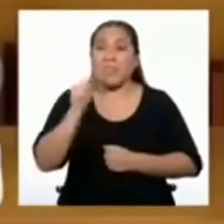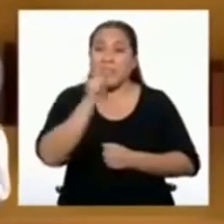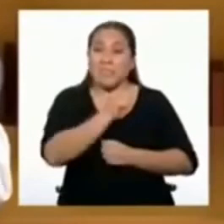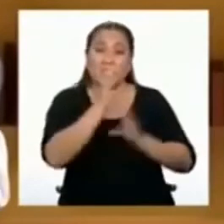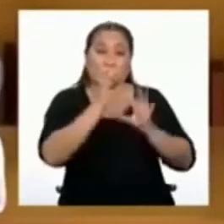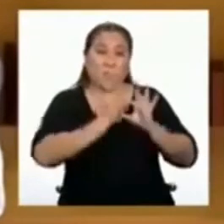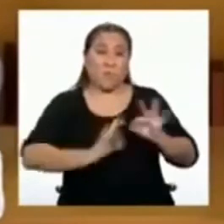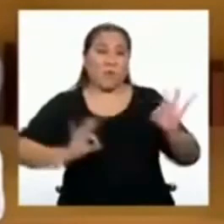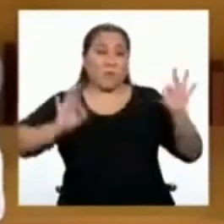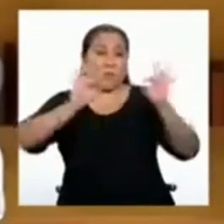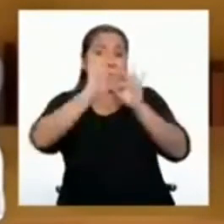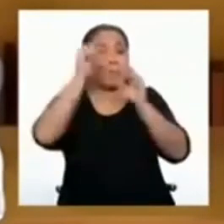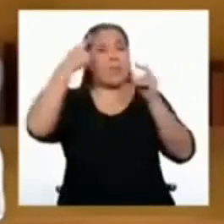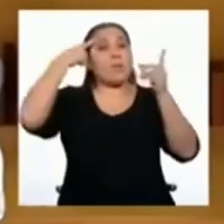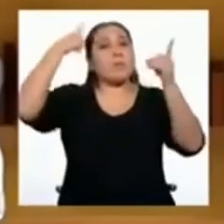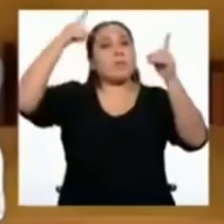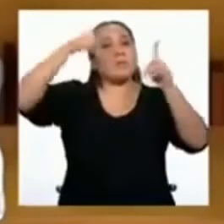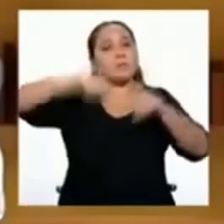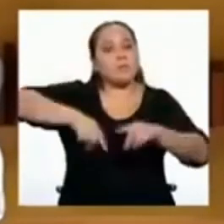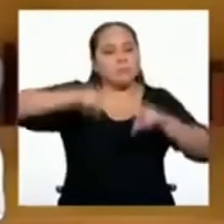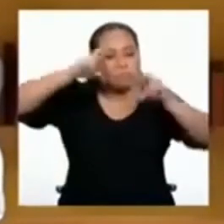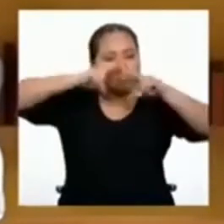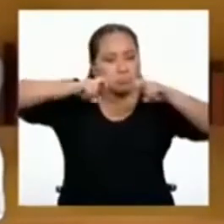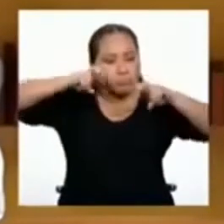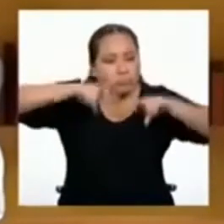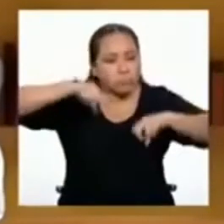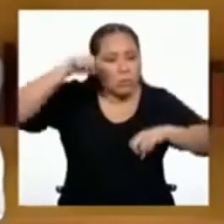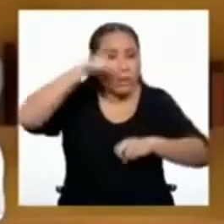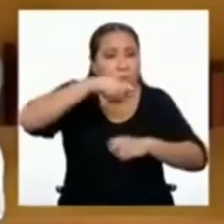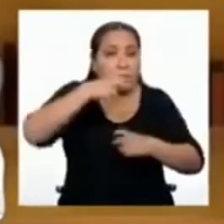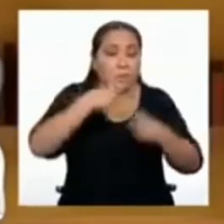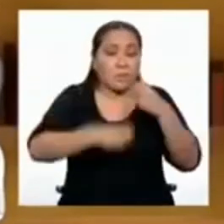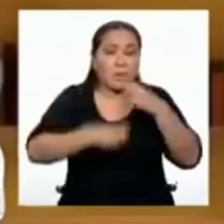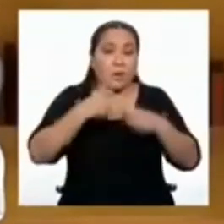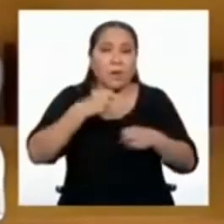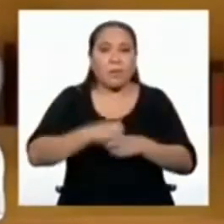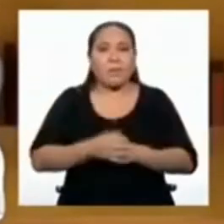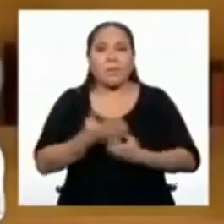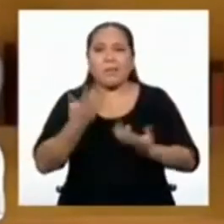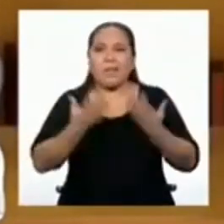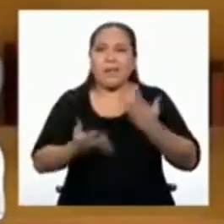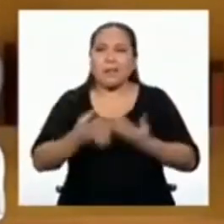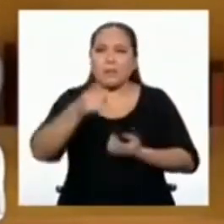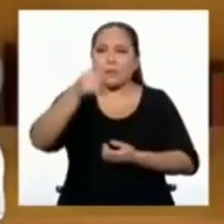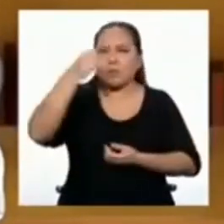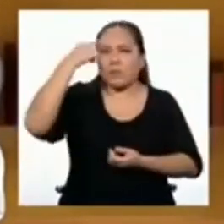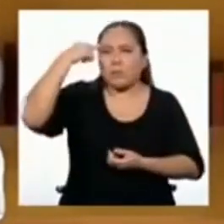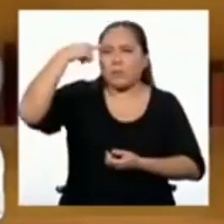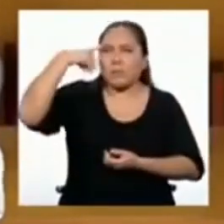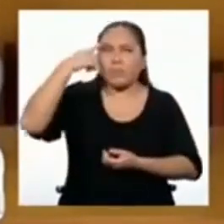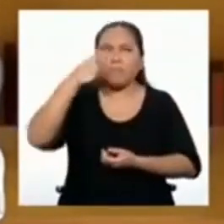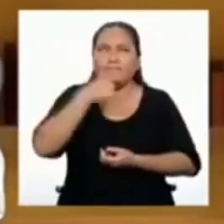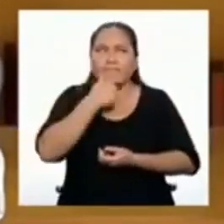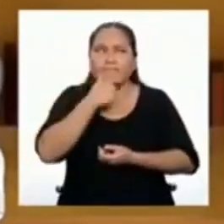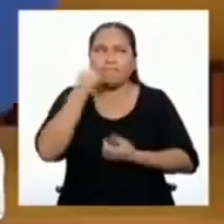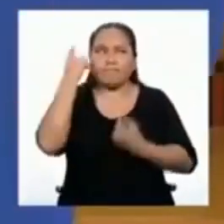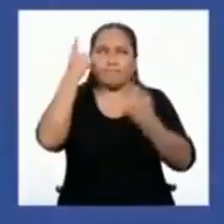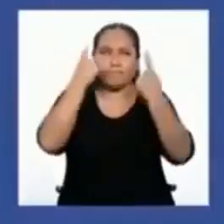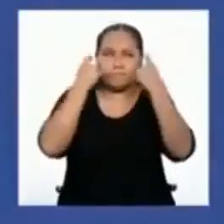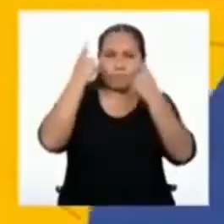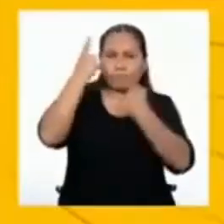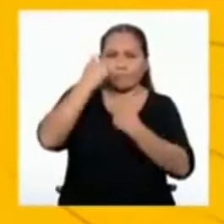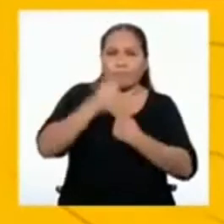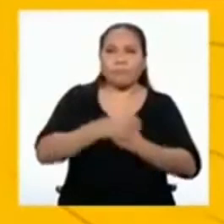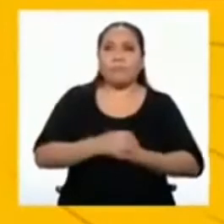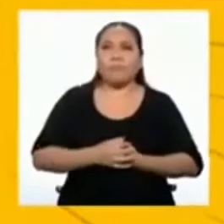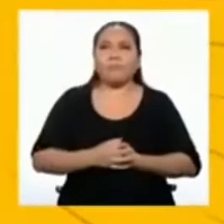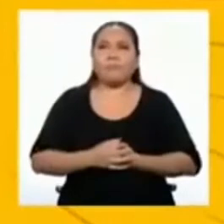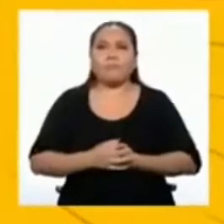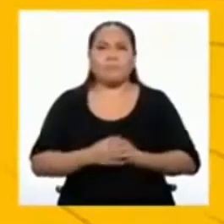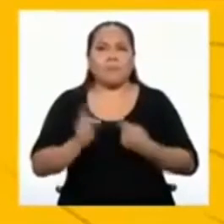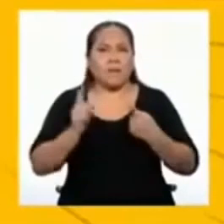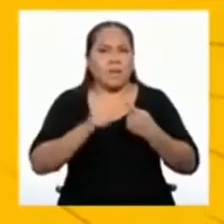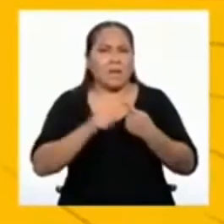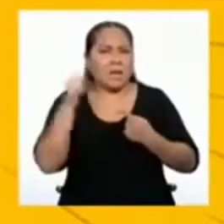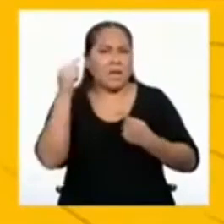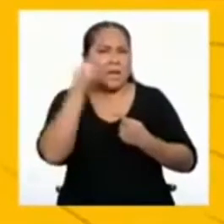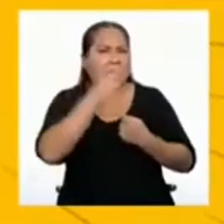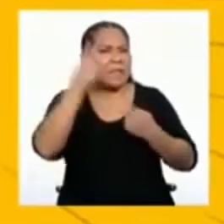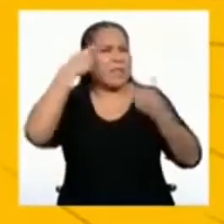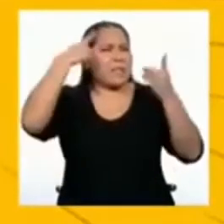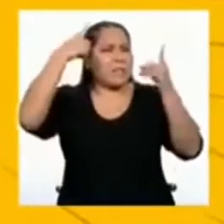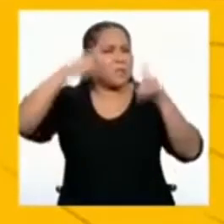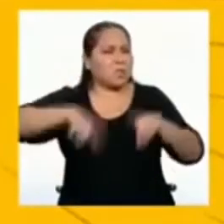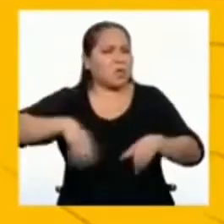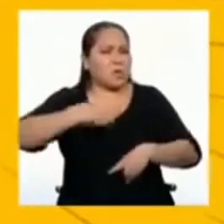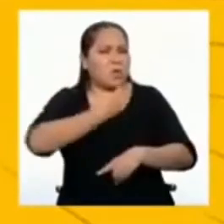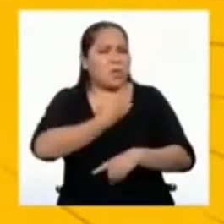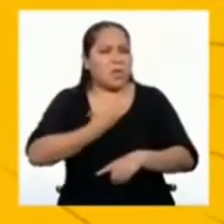es así? Tras analizar esta situación, es probable que te estés haciendo algunas preguntas. ¿Las medidas tomadas